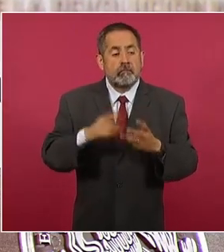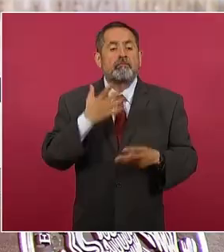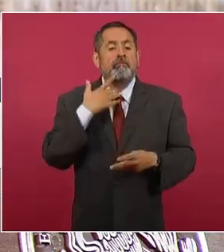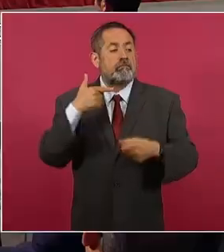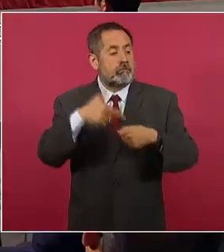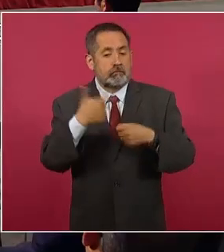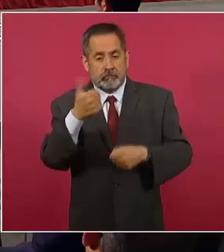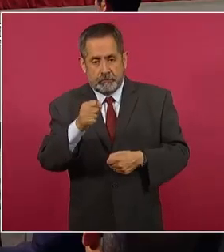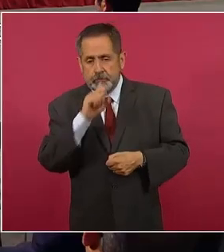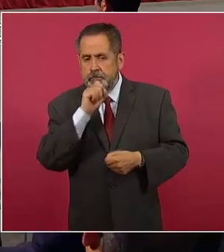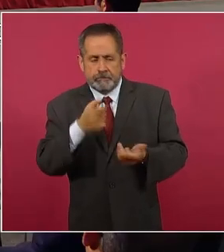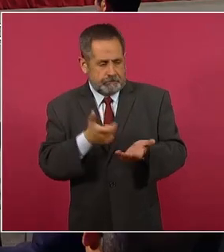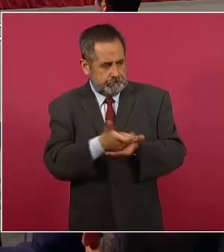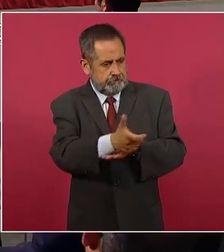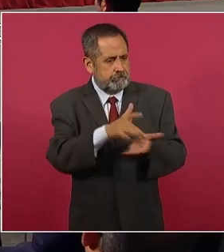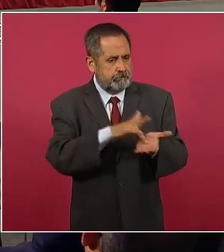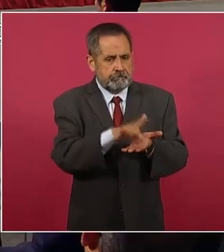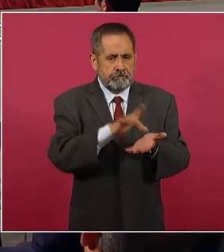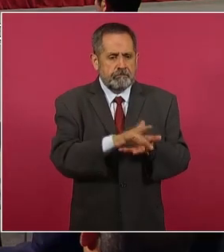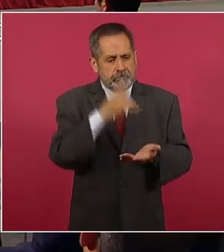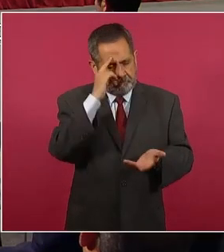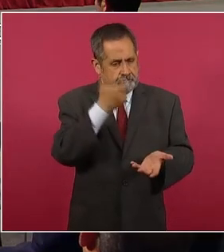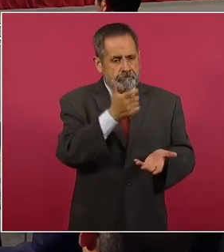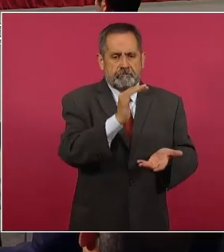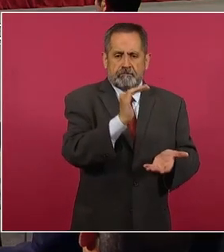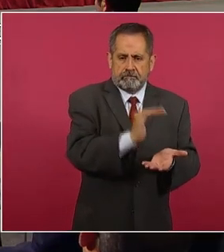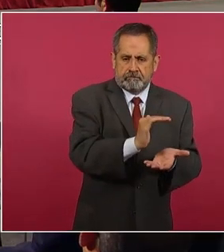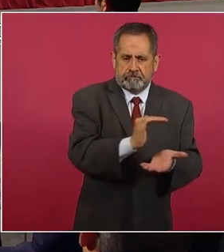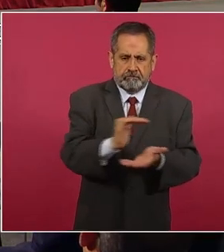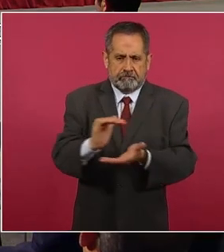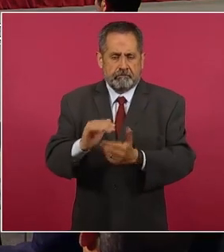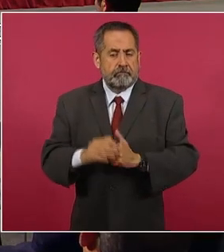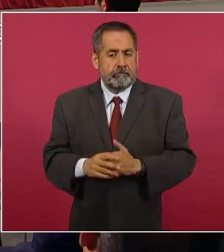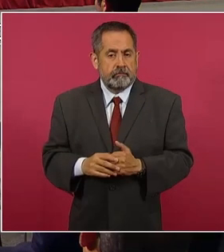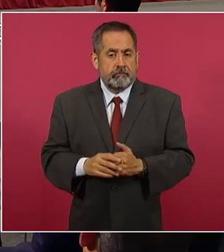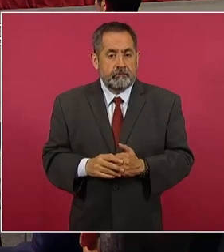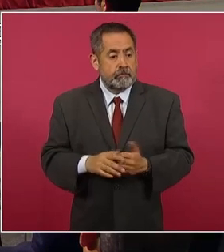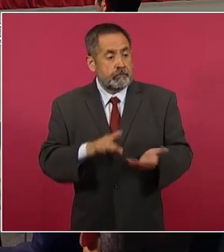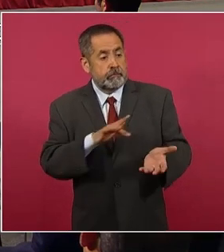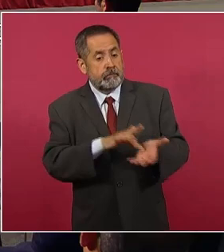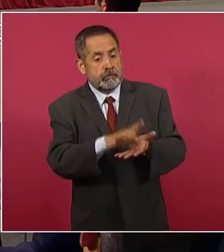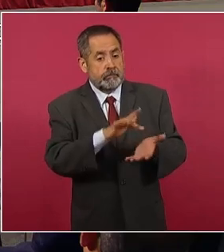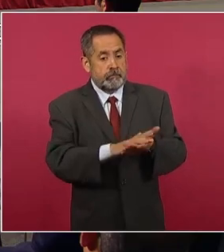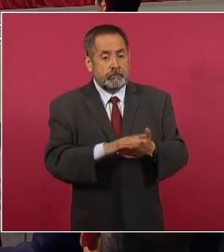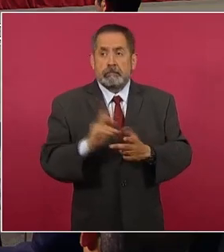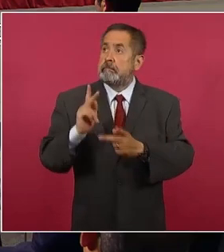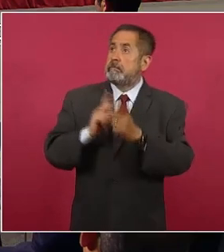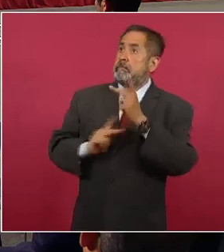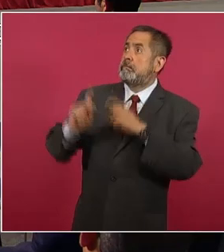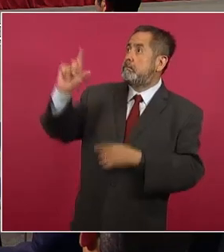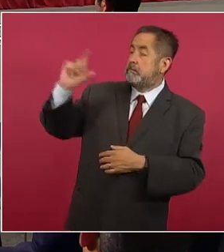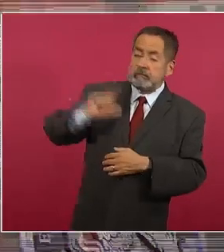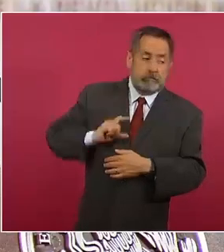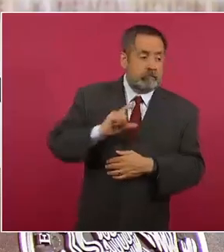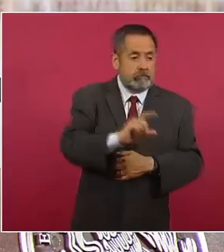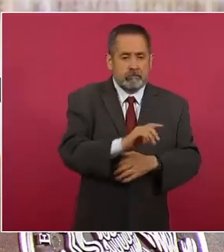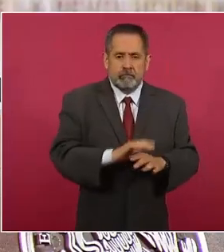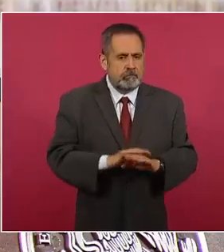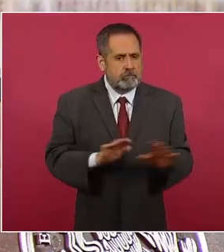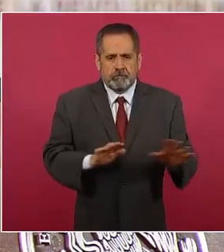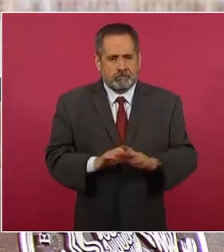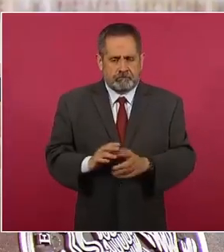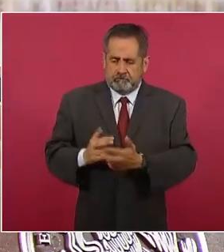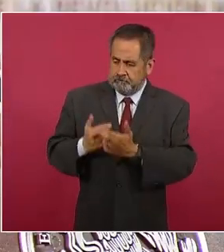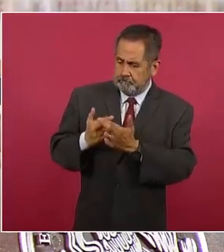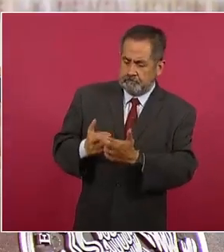gasolina. Este apoyo está financiado, no está financiado con déficit del gobierno, sino que